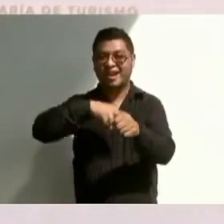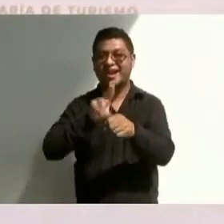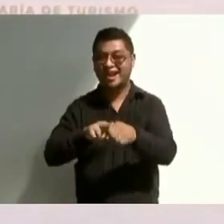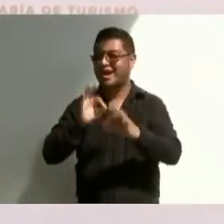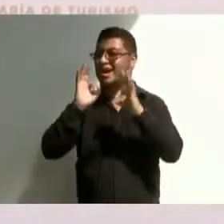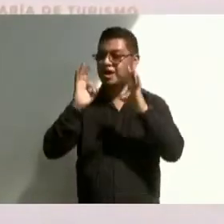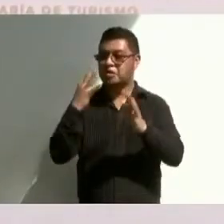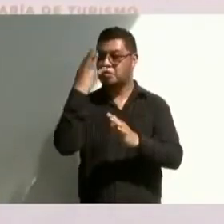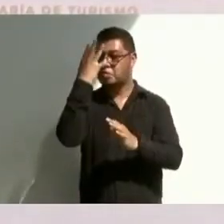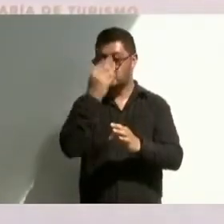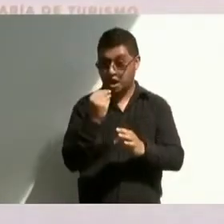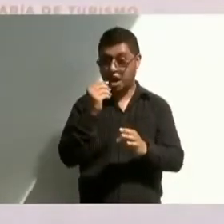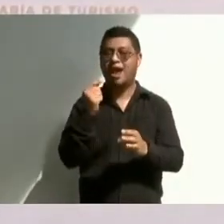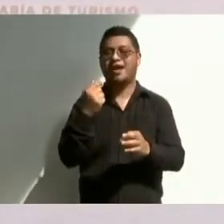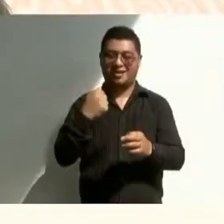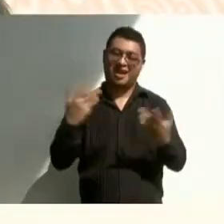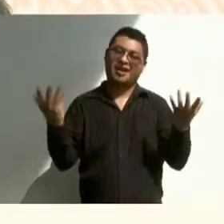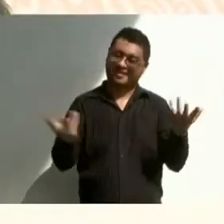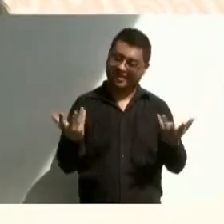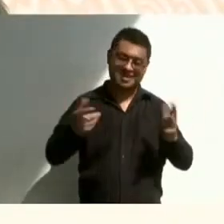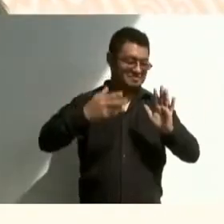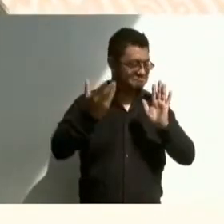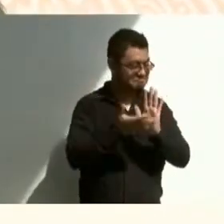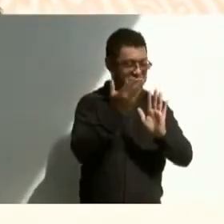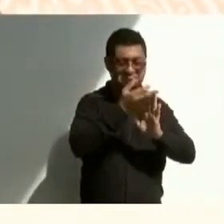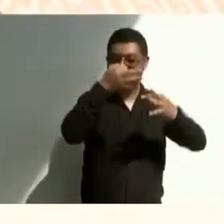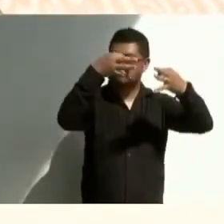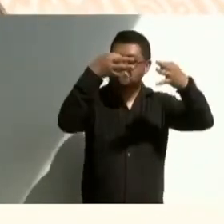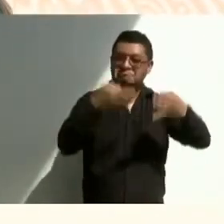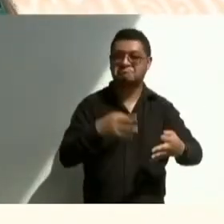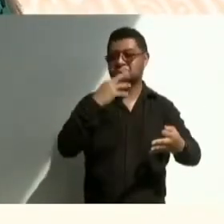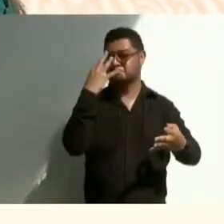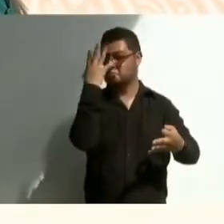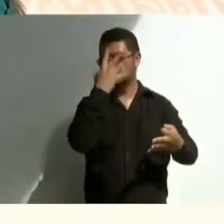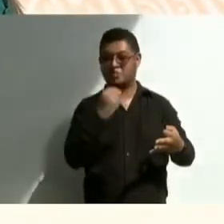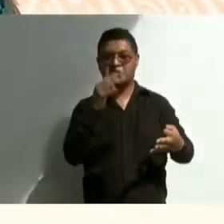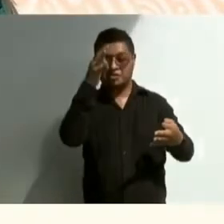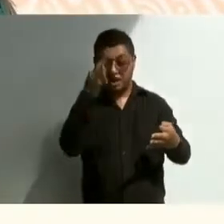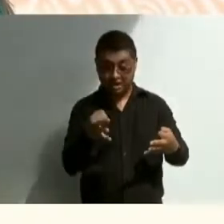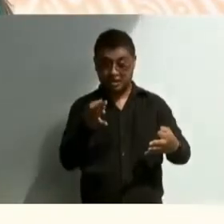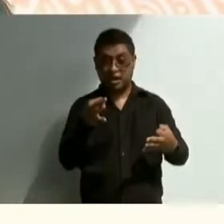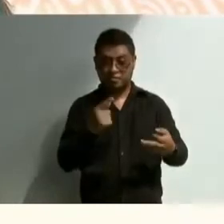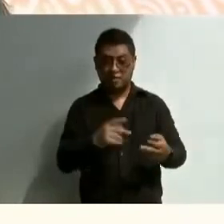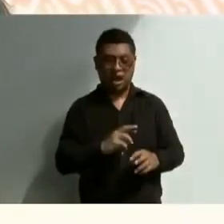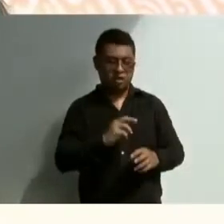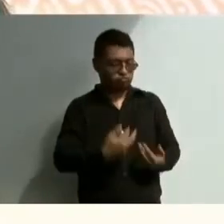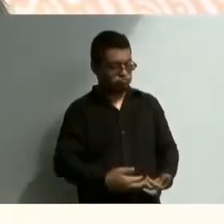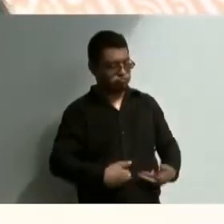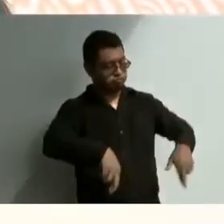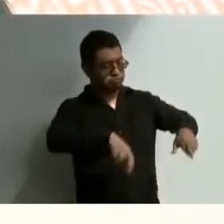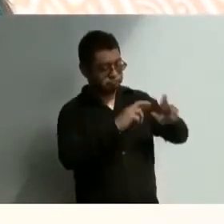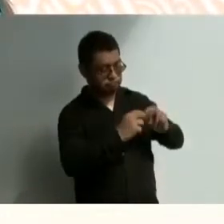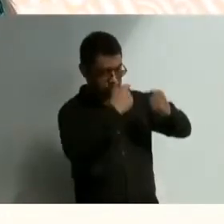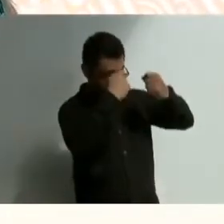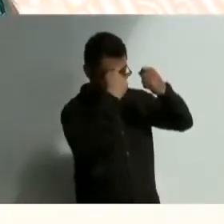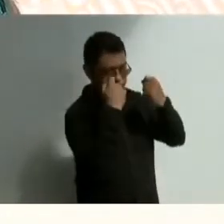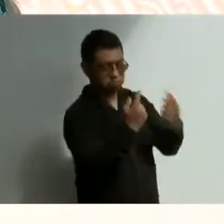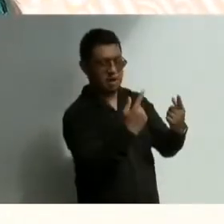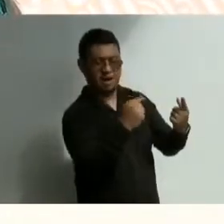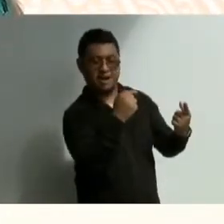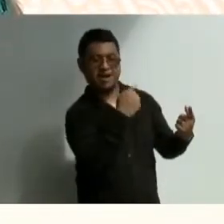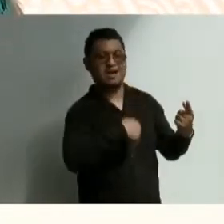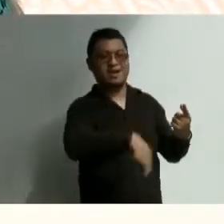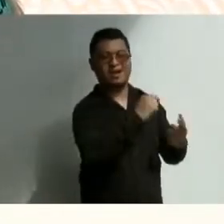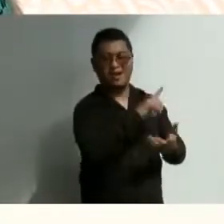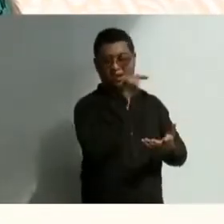una obra de infraestructura realmente bonita que le va a dar, que va a honrar a la zona en la que estamos desarrollando este